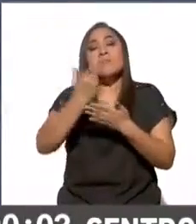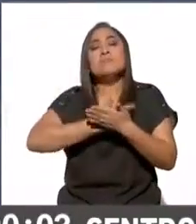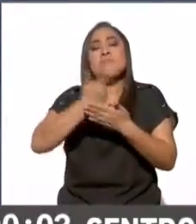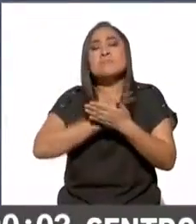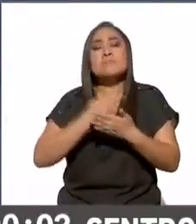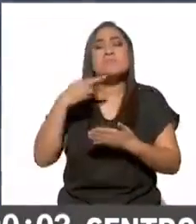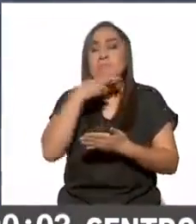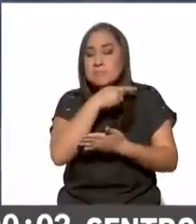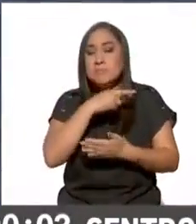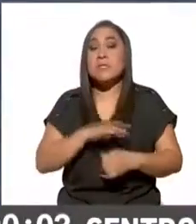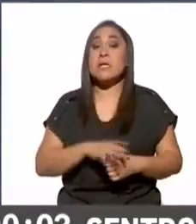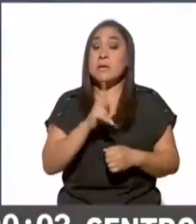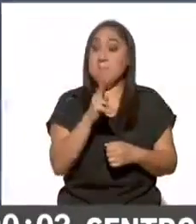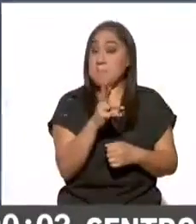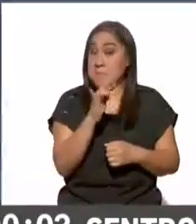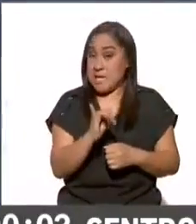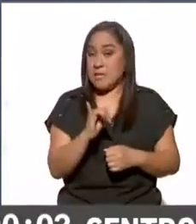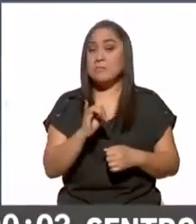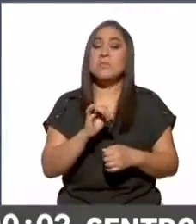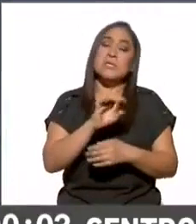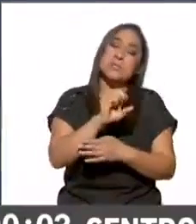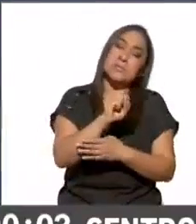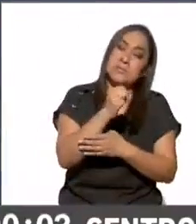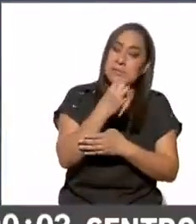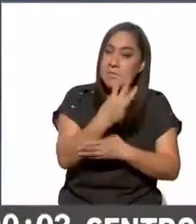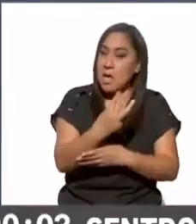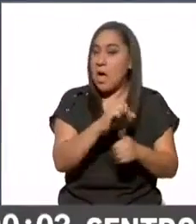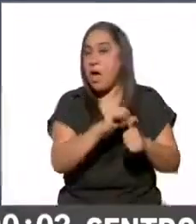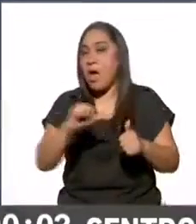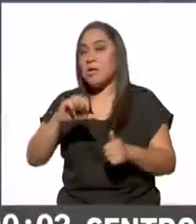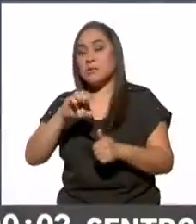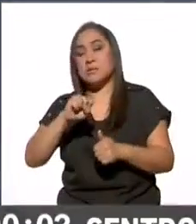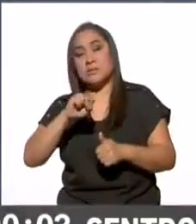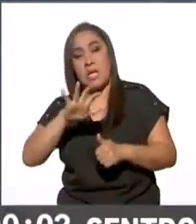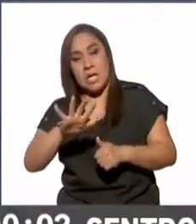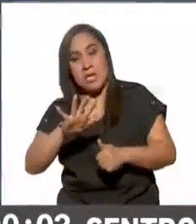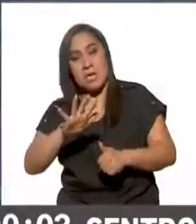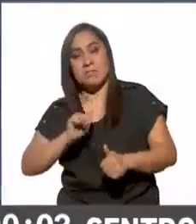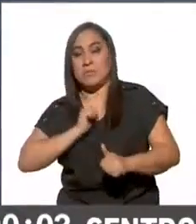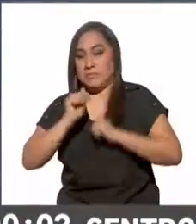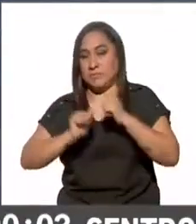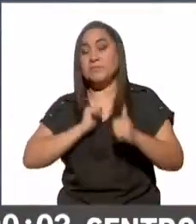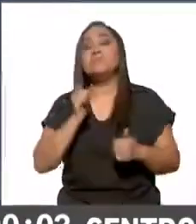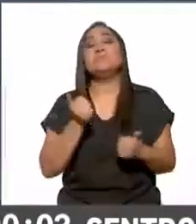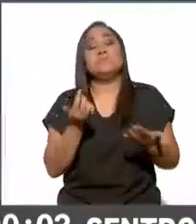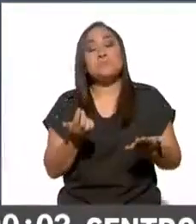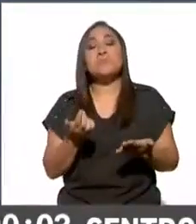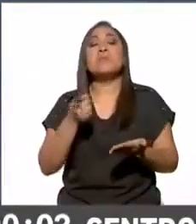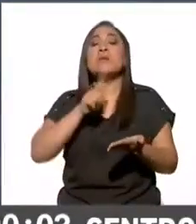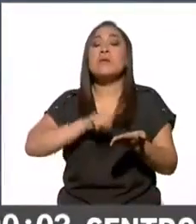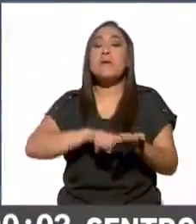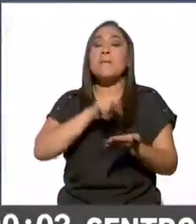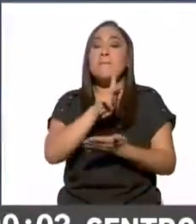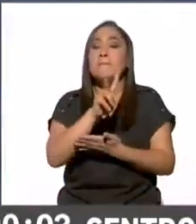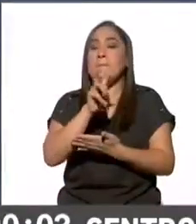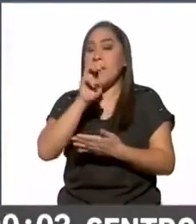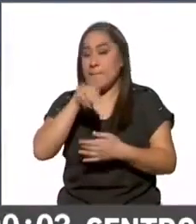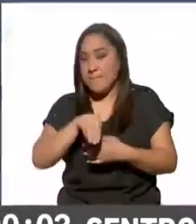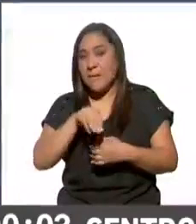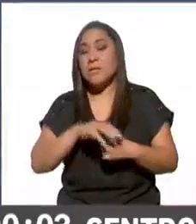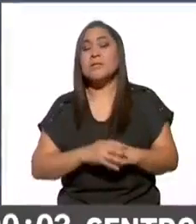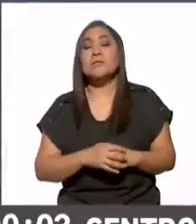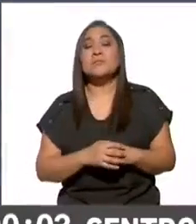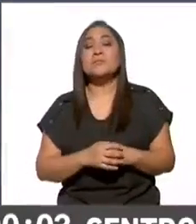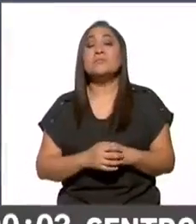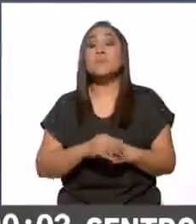rápido para el PRI de 63 a 65 que se llevaría el Partido Verde Ecologista